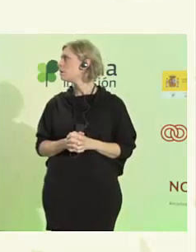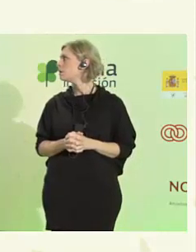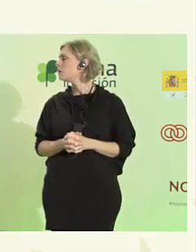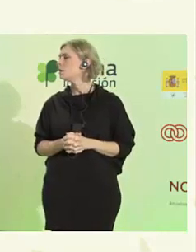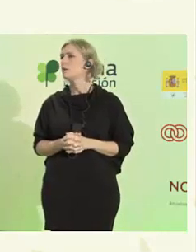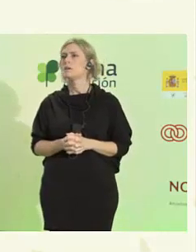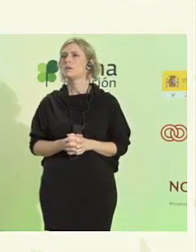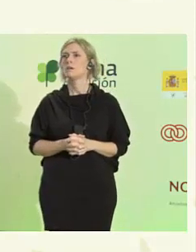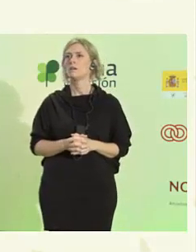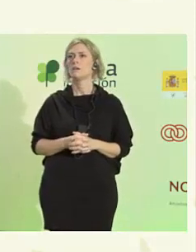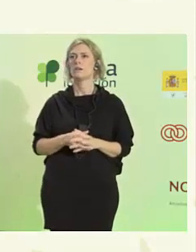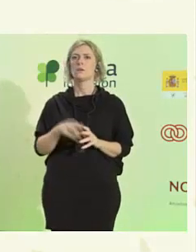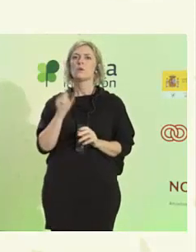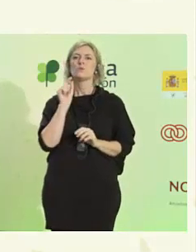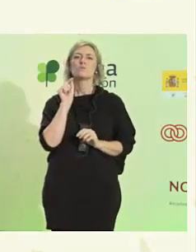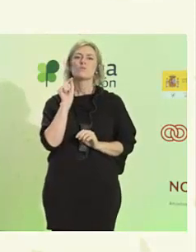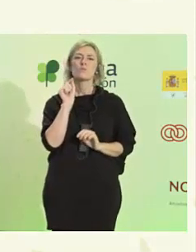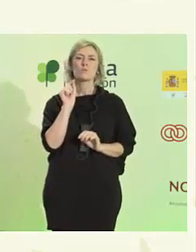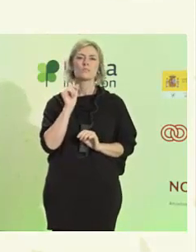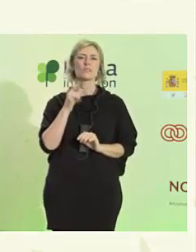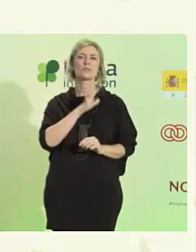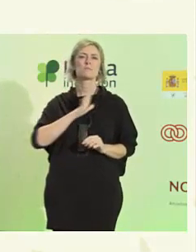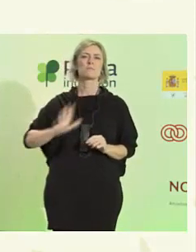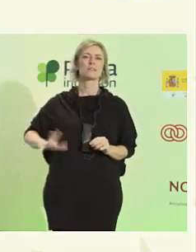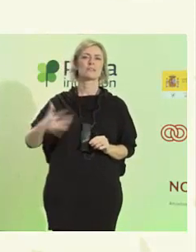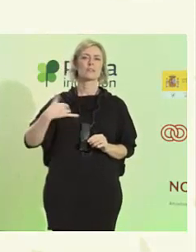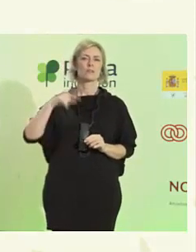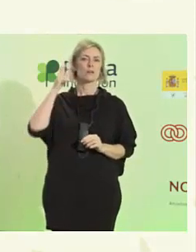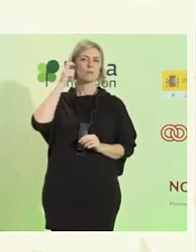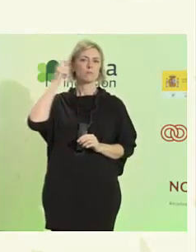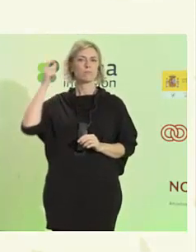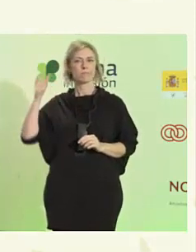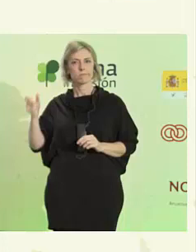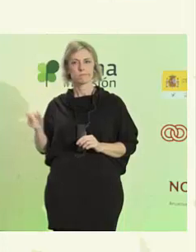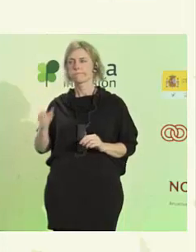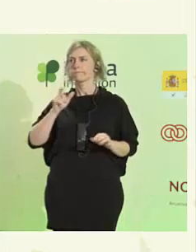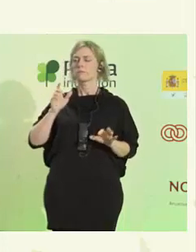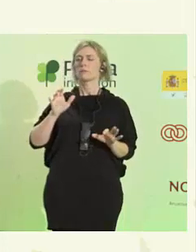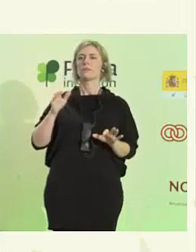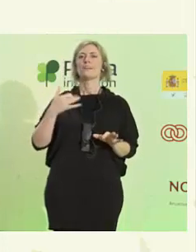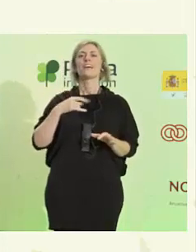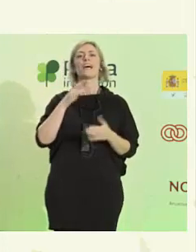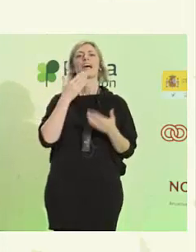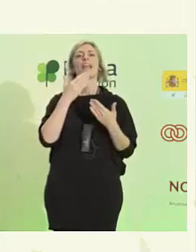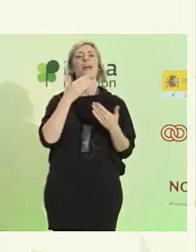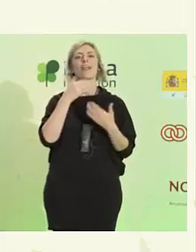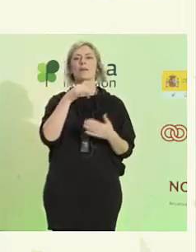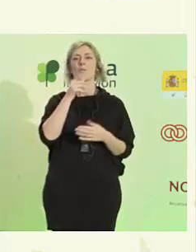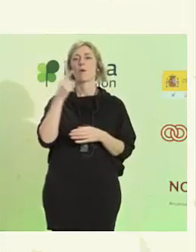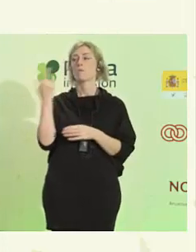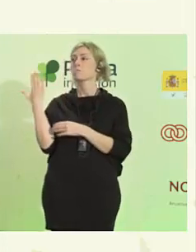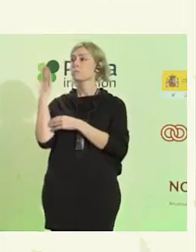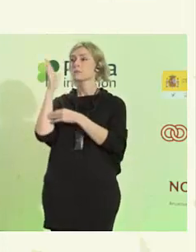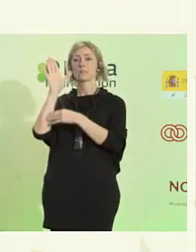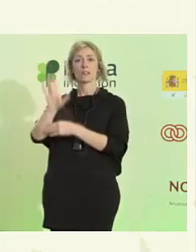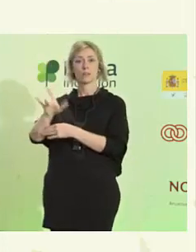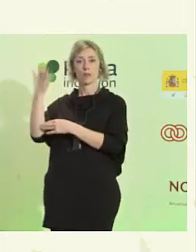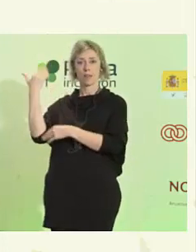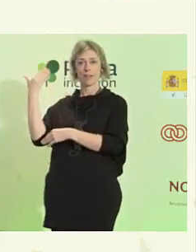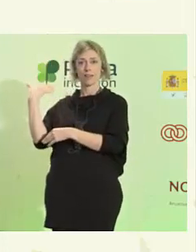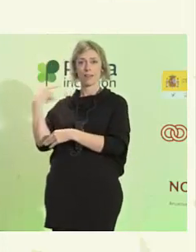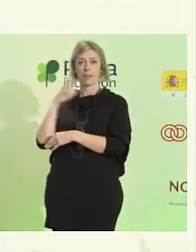Un segundito mientras me quito el chisme este. Gracias por esa estupenda presentación. Muchísimas gracias.